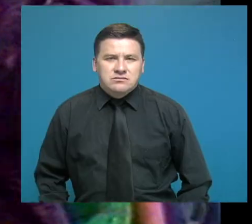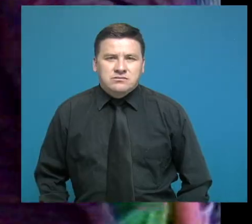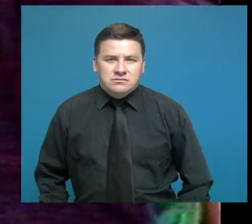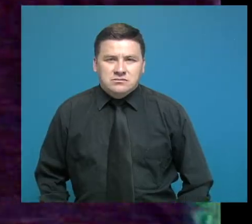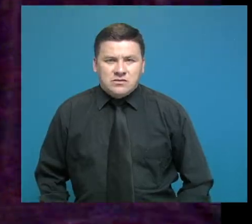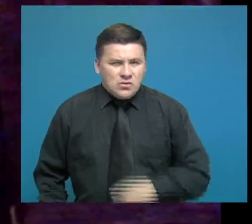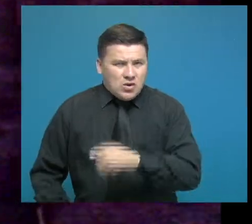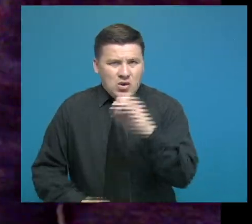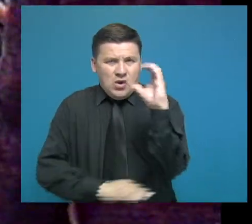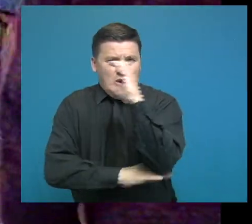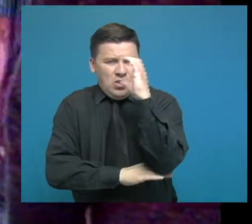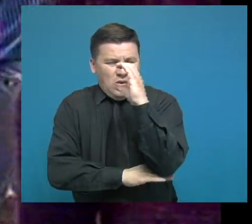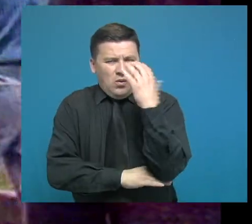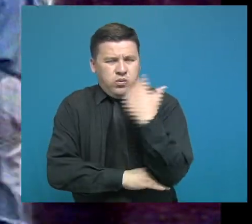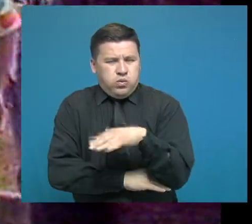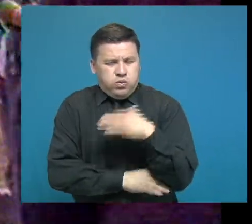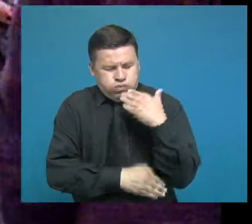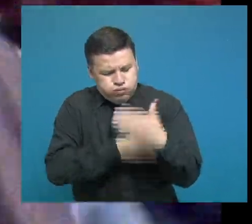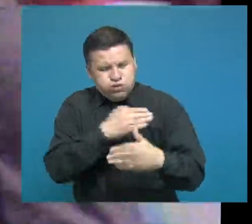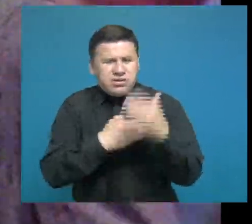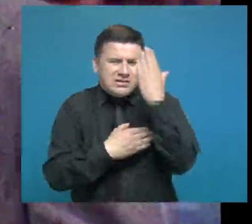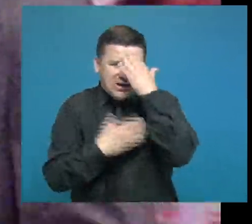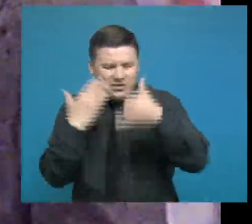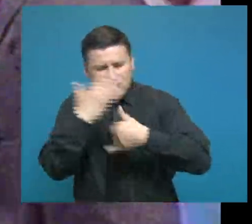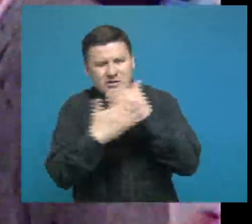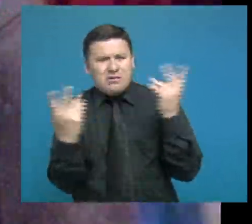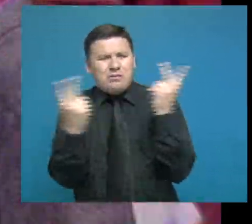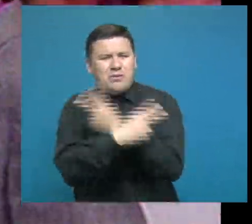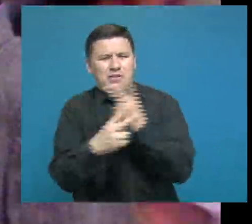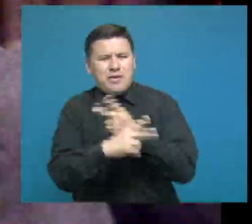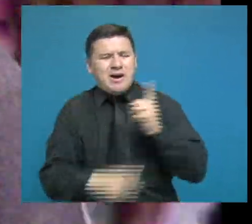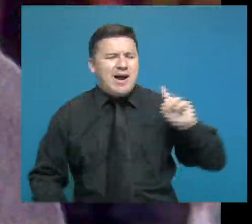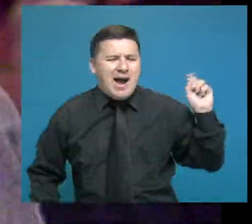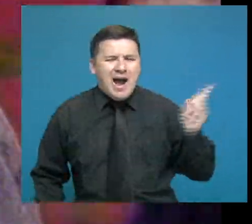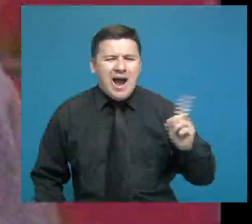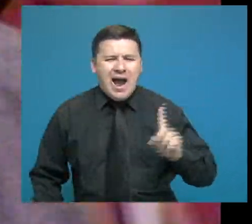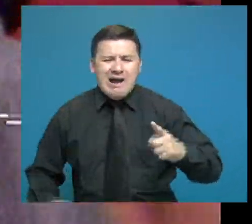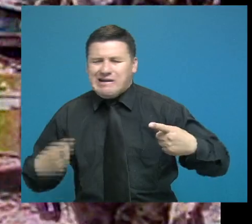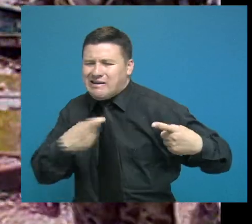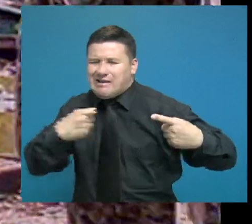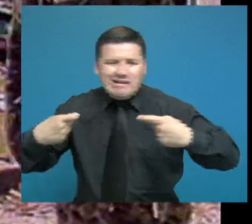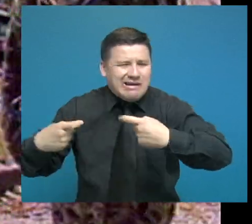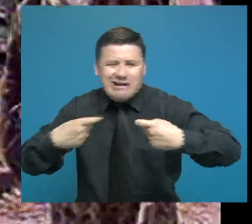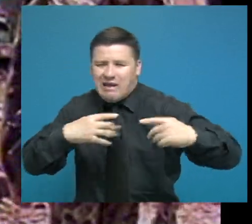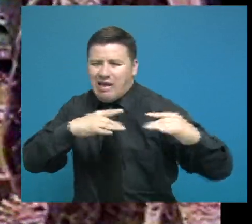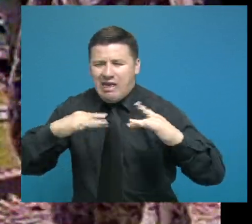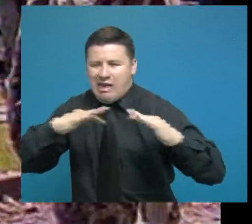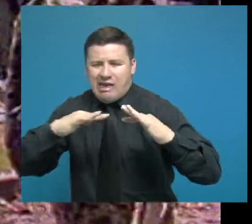El conflicto armado colombiano ha sido caracterizado como un conflicto armado de larga duración.